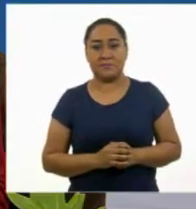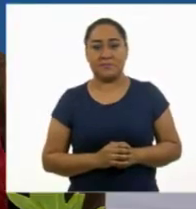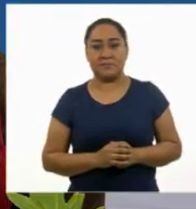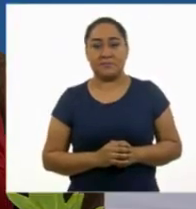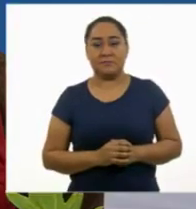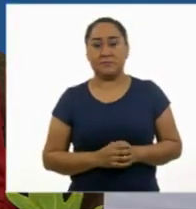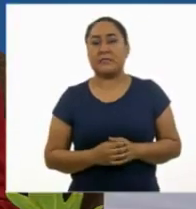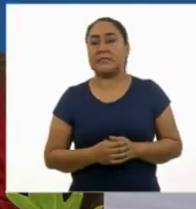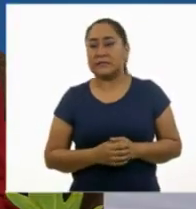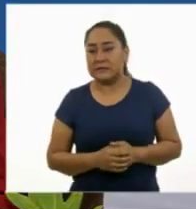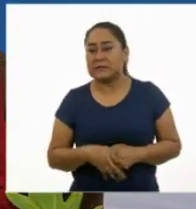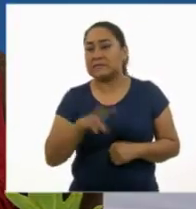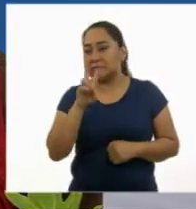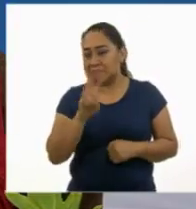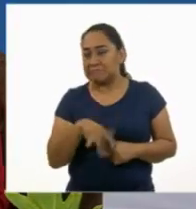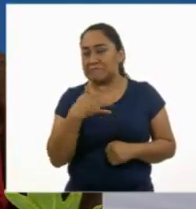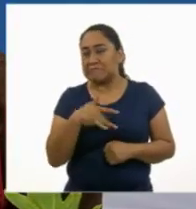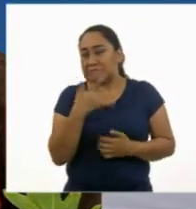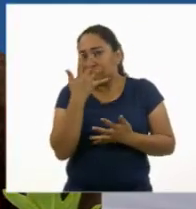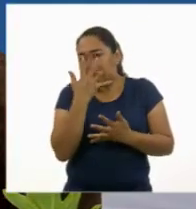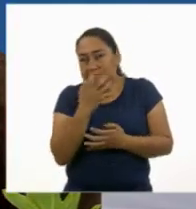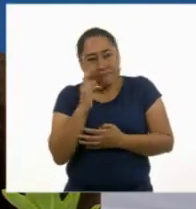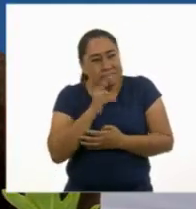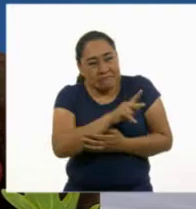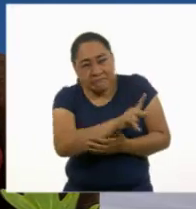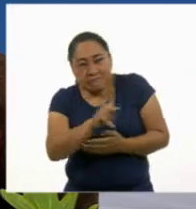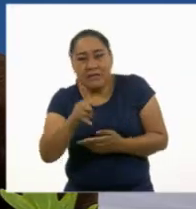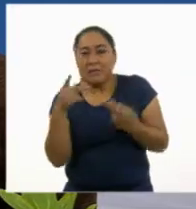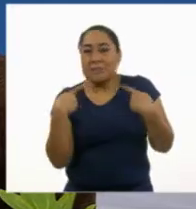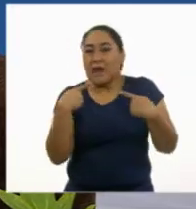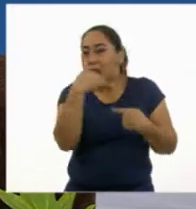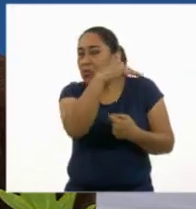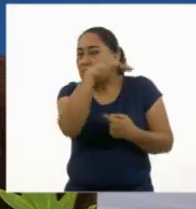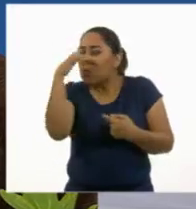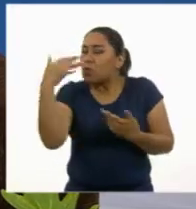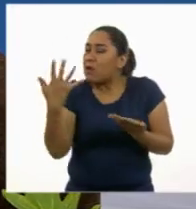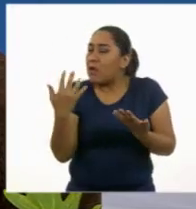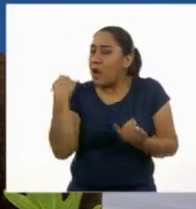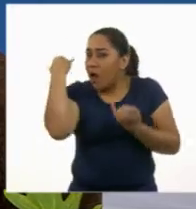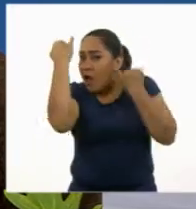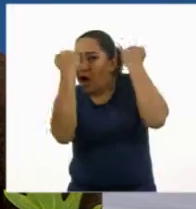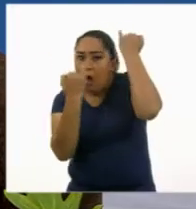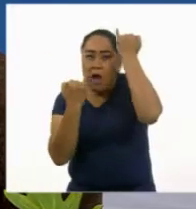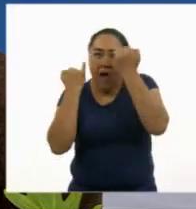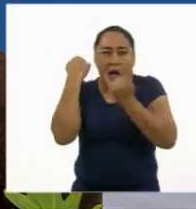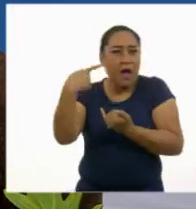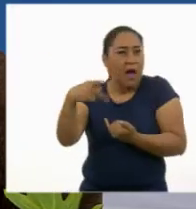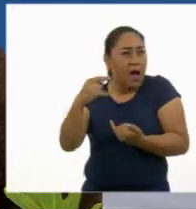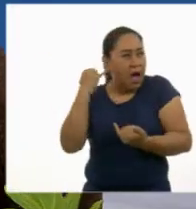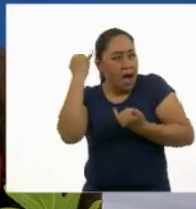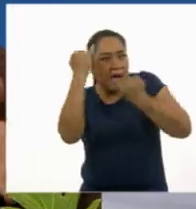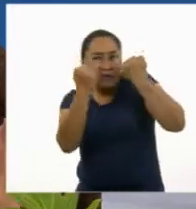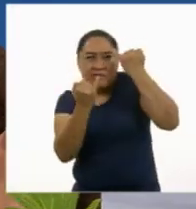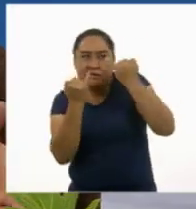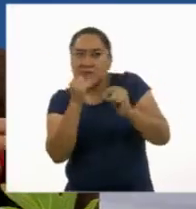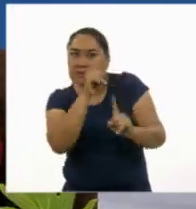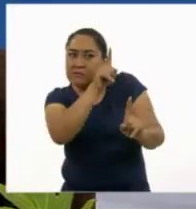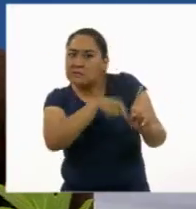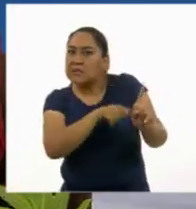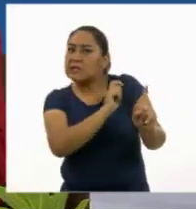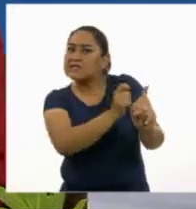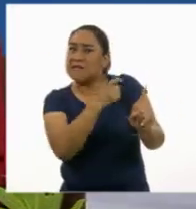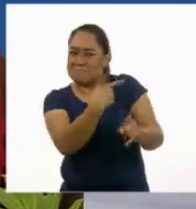De verdad que qué triste la forma en que todos estos adultos se comportaron con sus ideas raras en la cabeza sobre cómo era